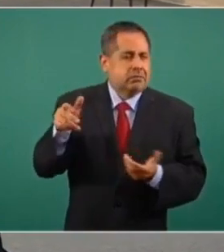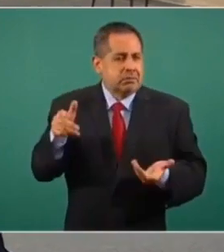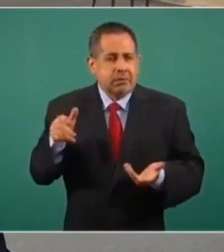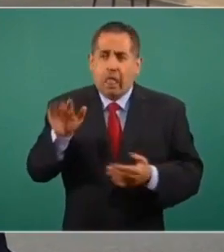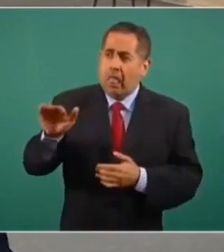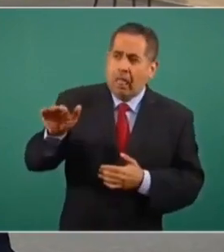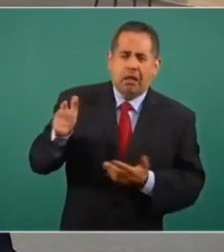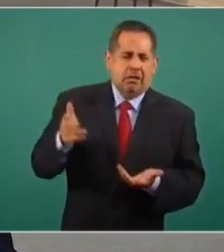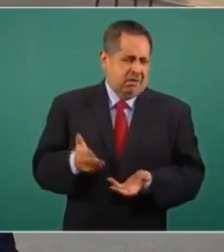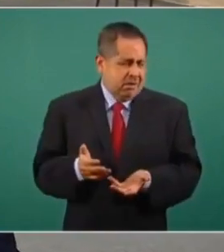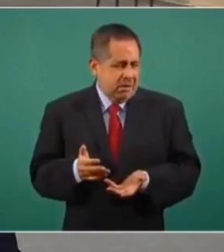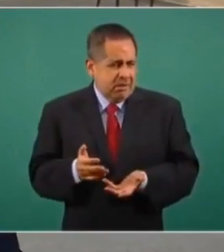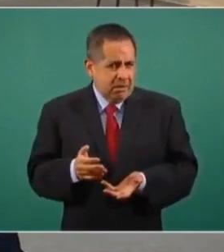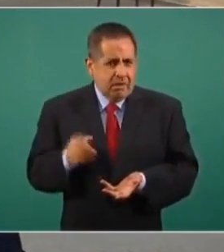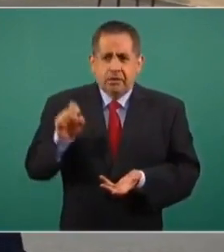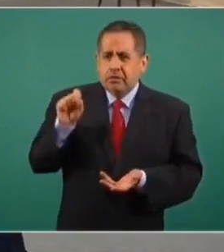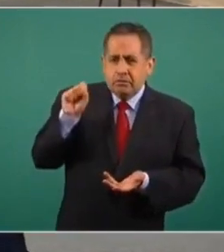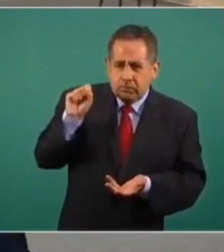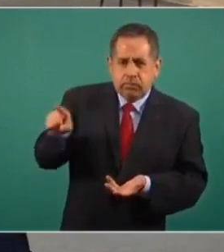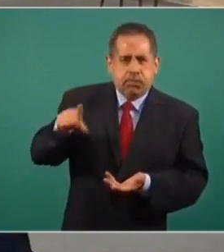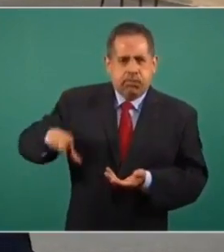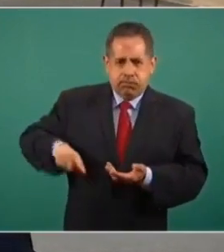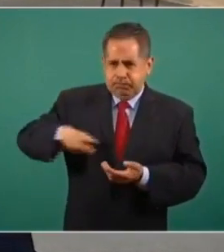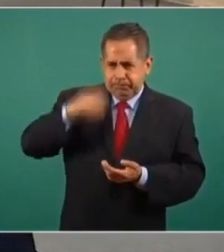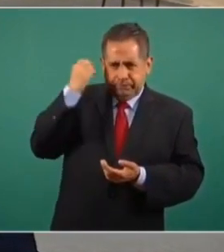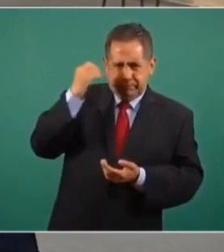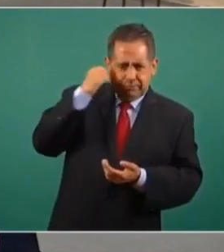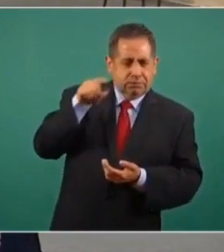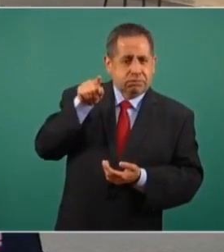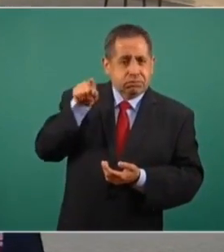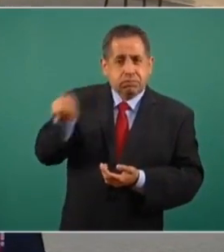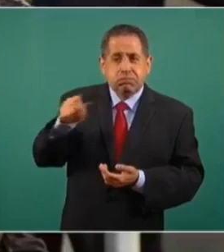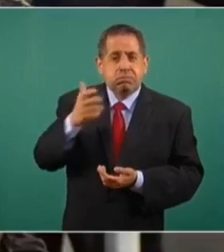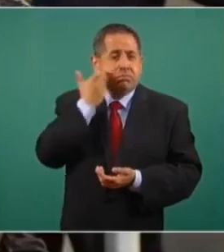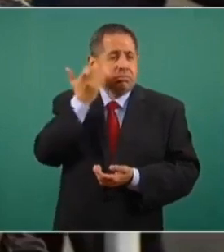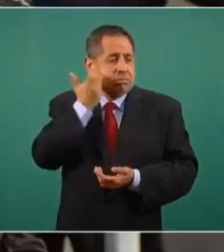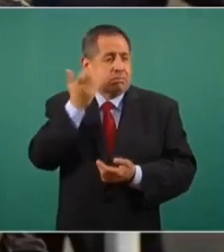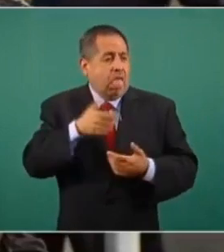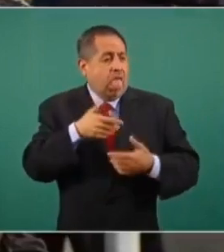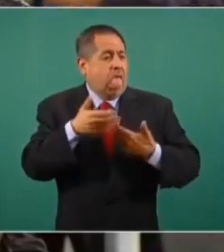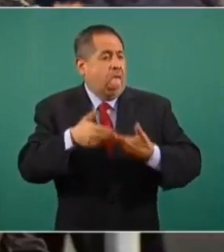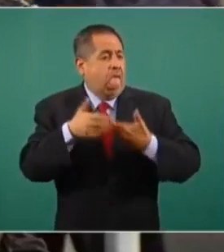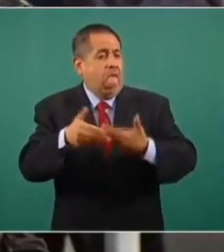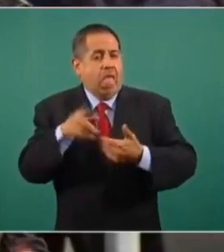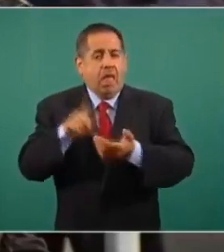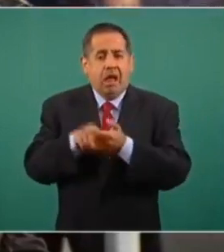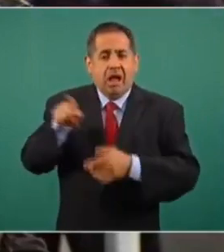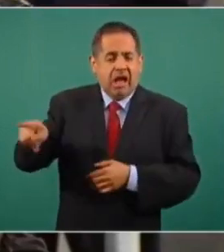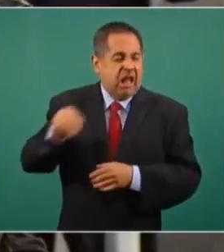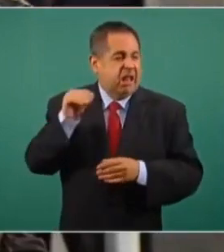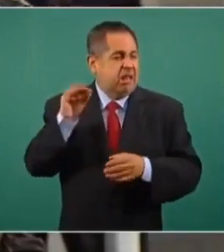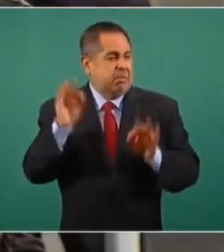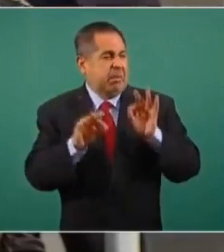Oaxaca, cuando es el gobierno del Estado de Oaxaca quien ha prolongado la impunidad en la región.